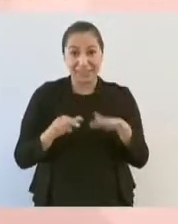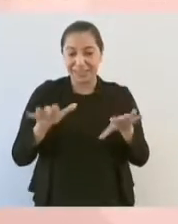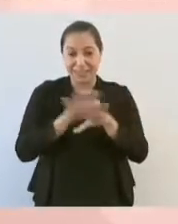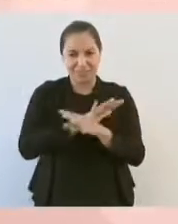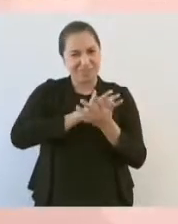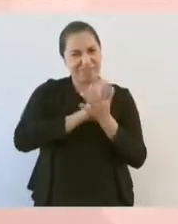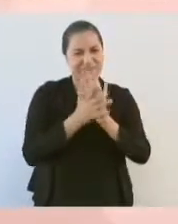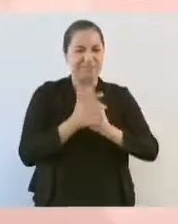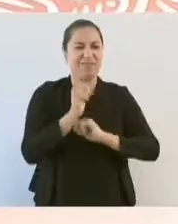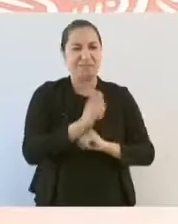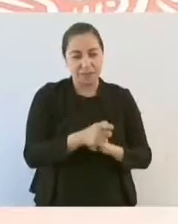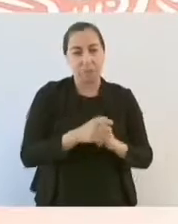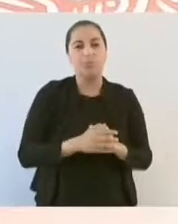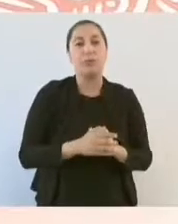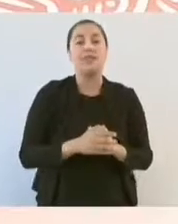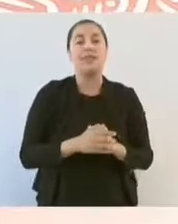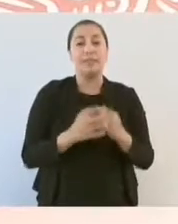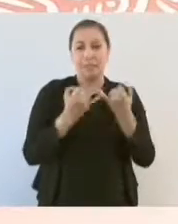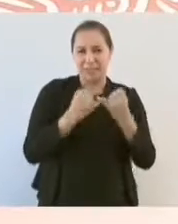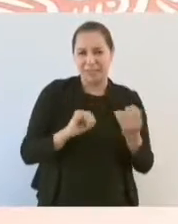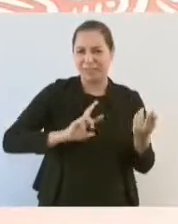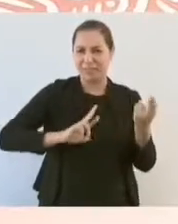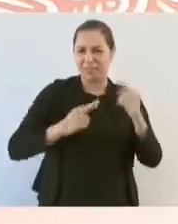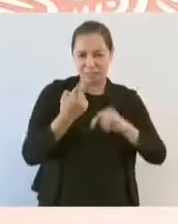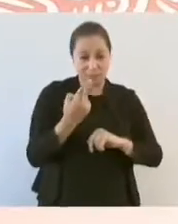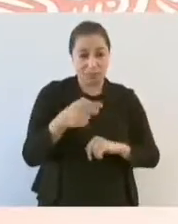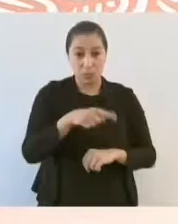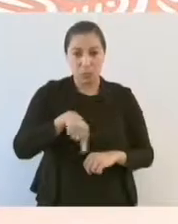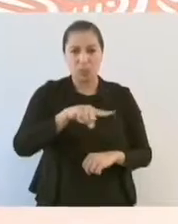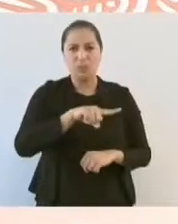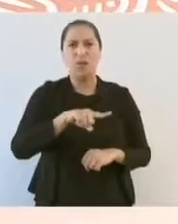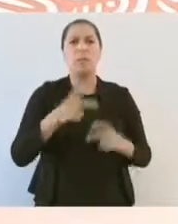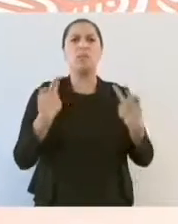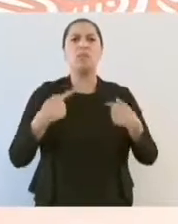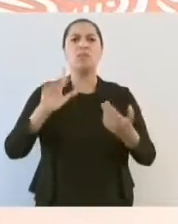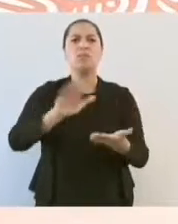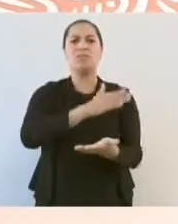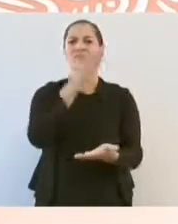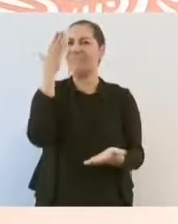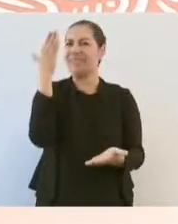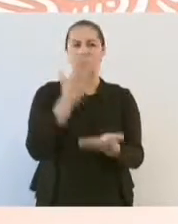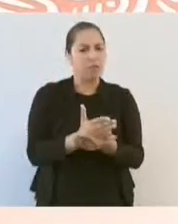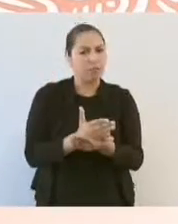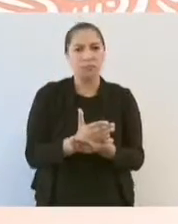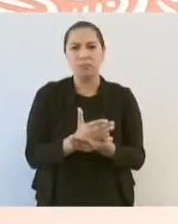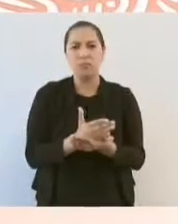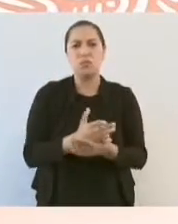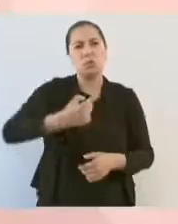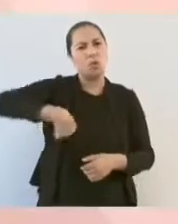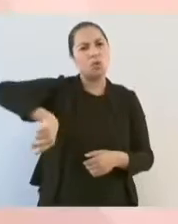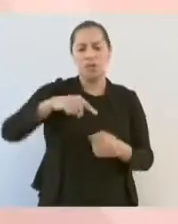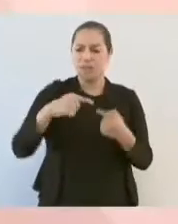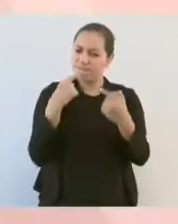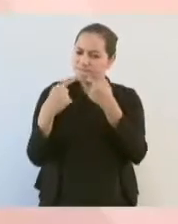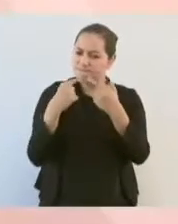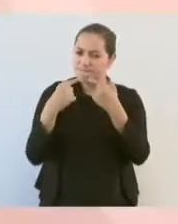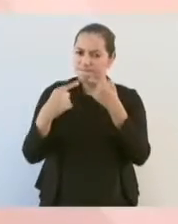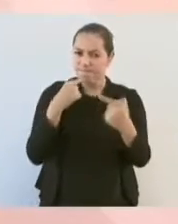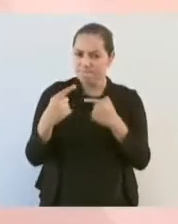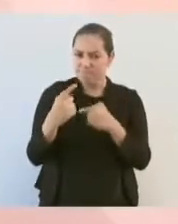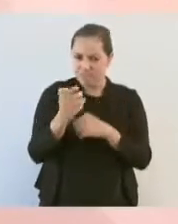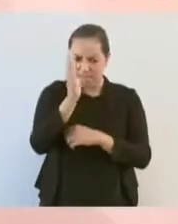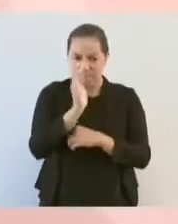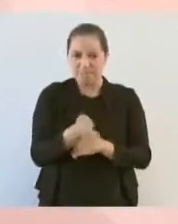reforma, la revolución, la gente dijo ya basta, vamos a llevar a cabo una transformación.